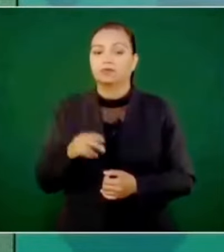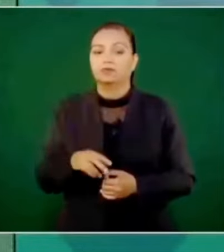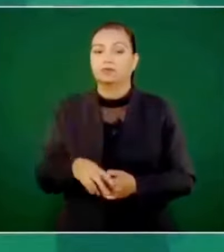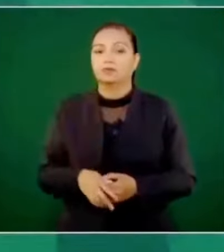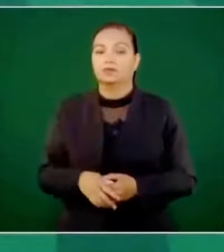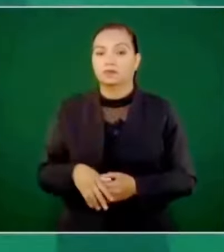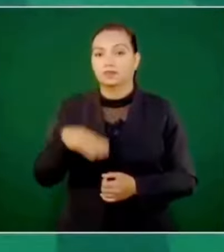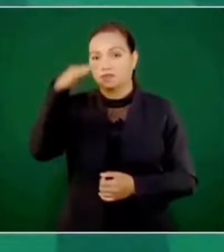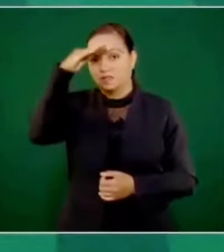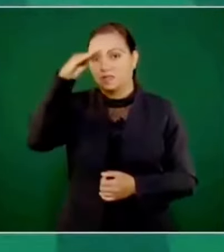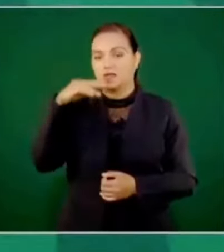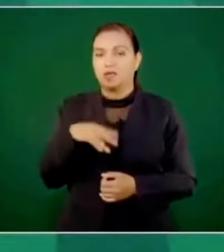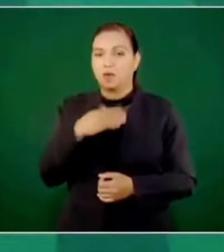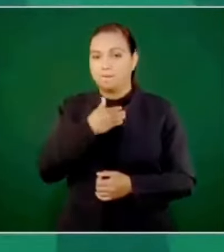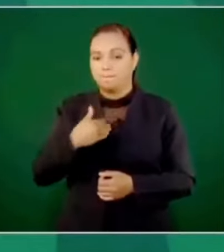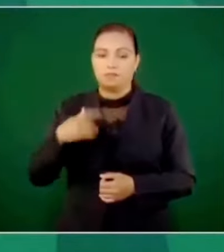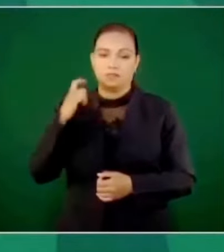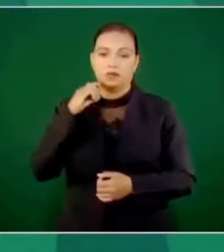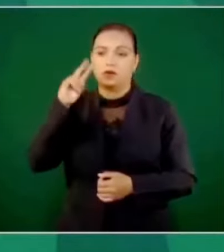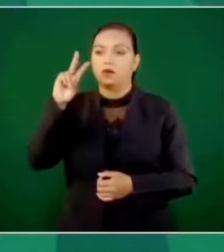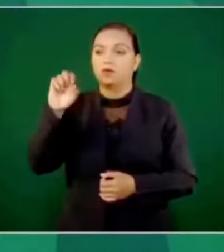Venustiano, jugarista.